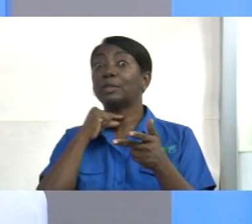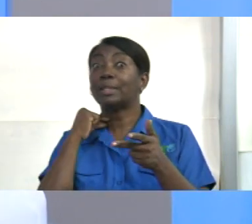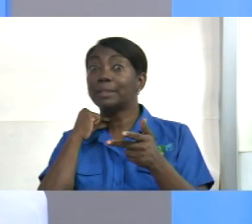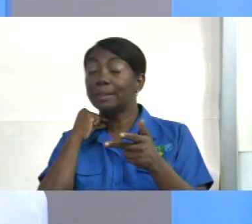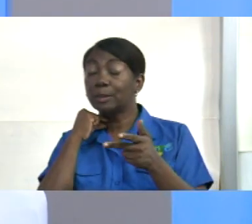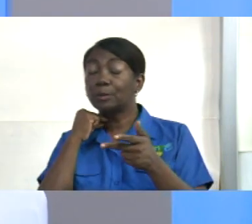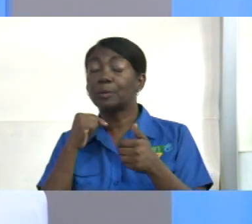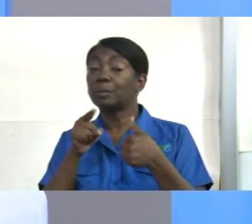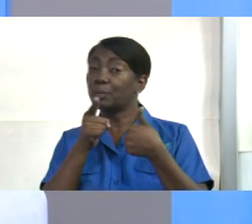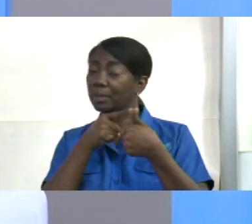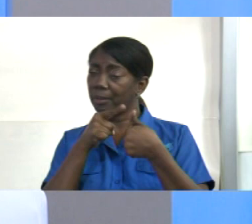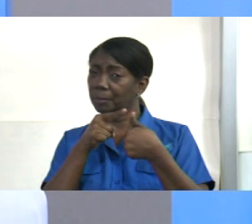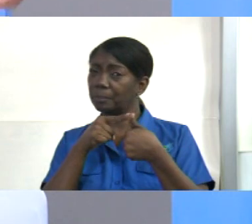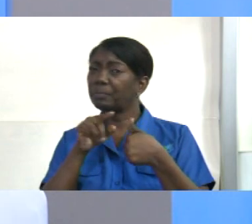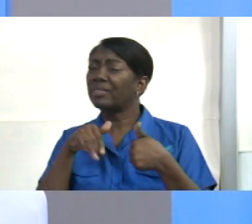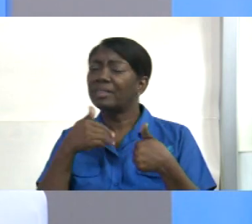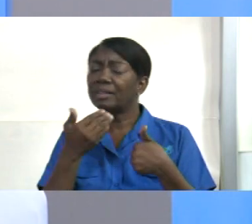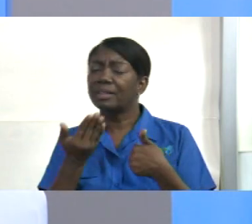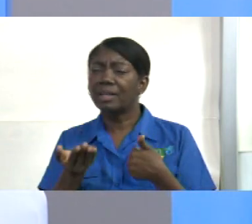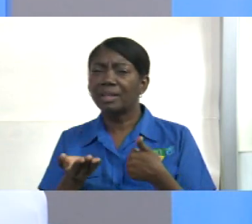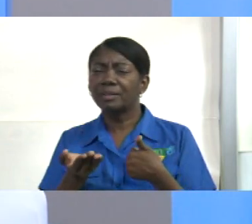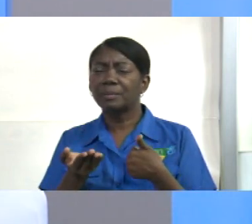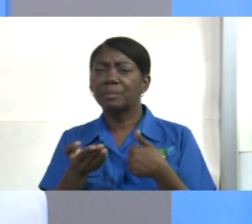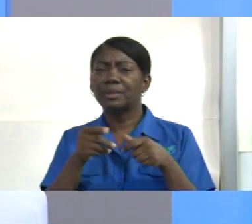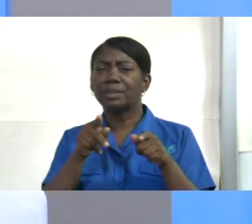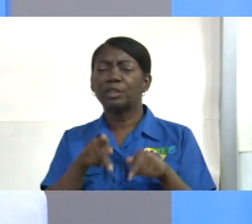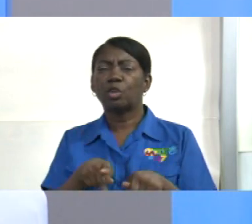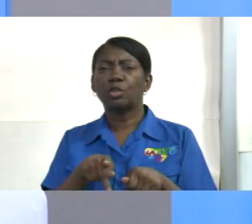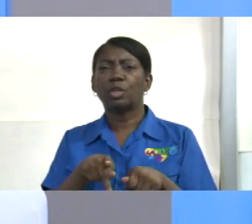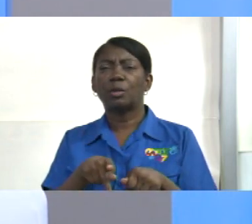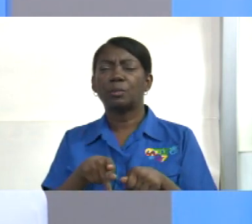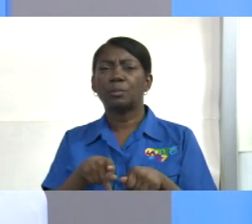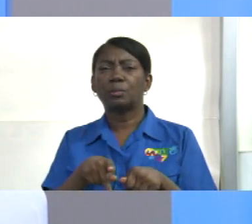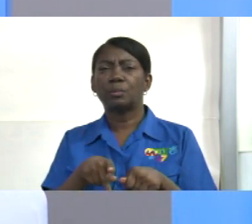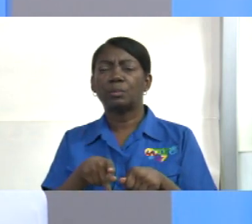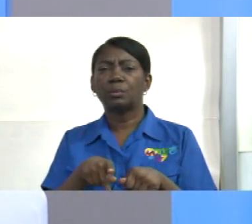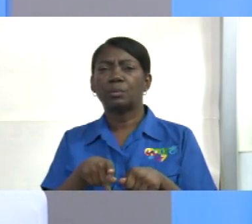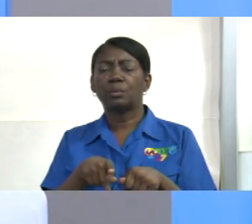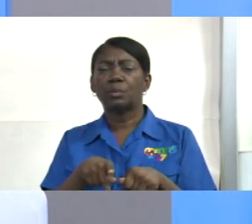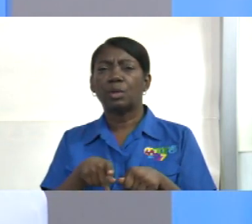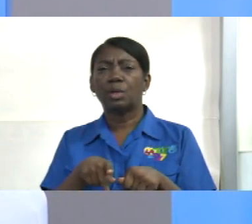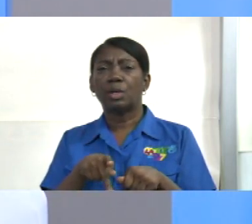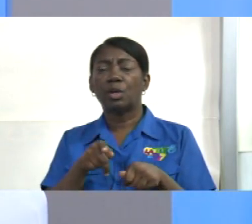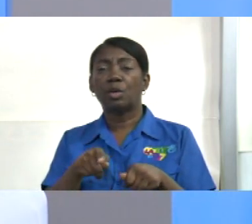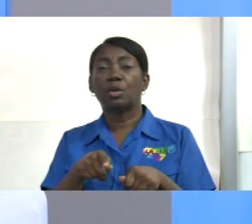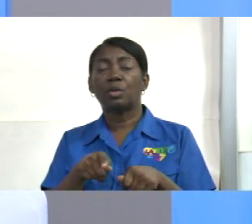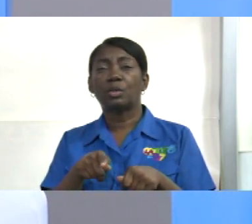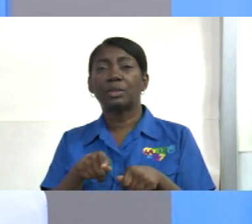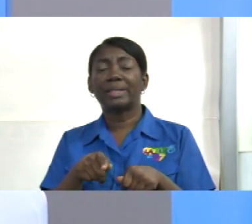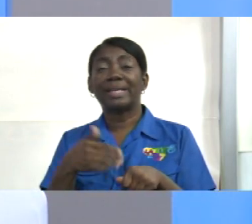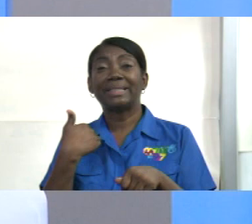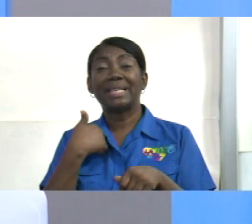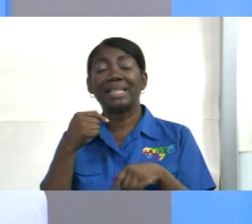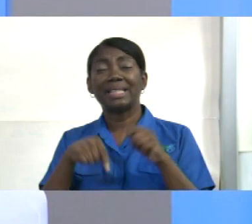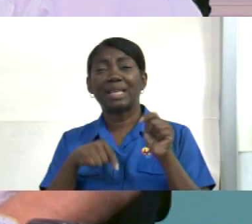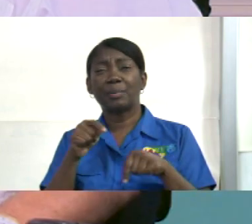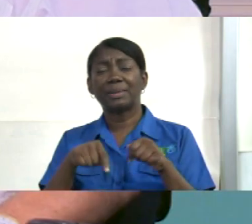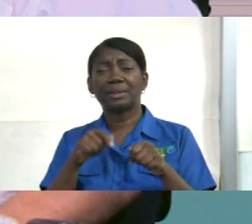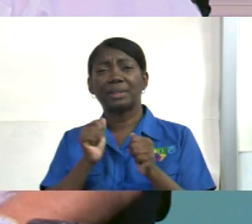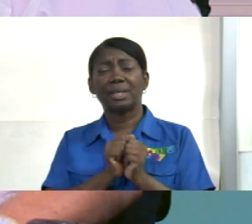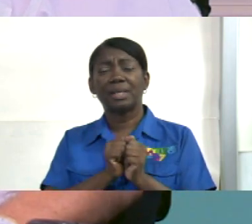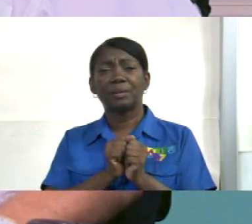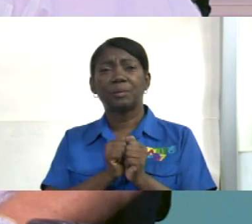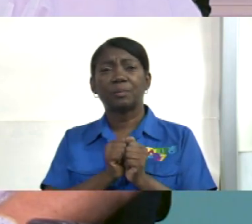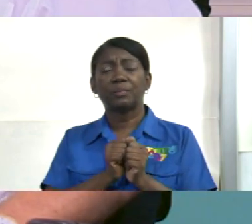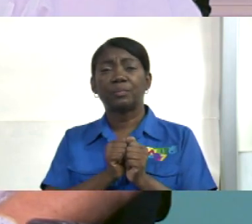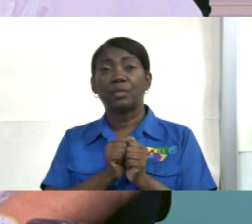empezamos con que le diría a estas personas que están pongan palabras que están con discapacidad no se rindan